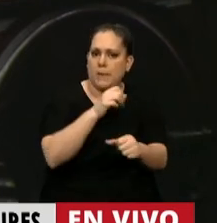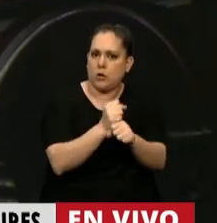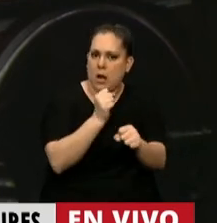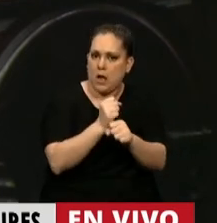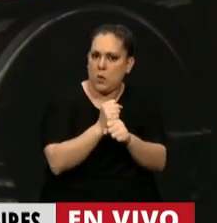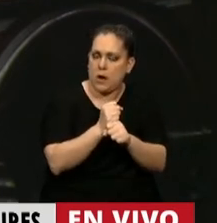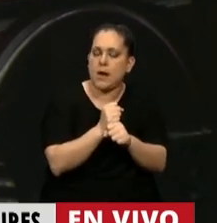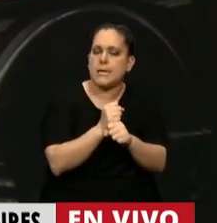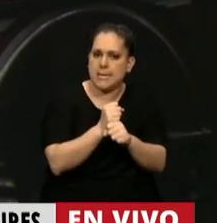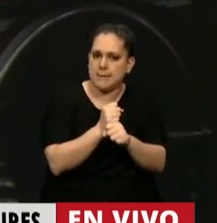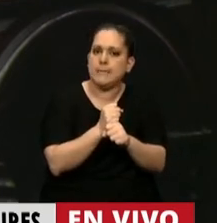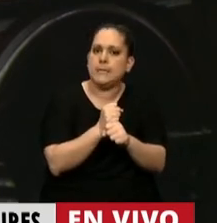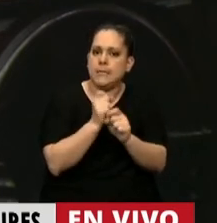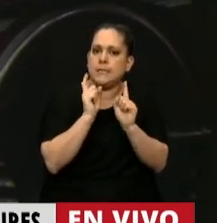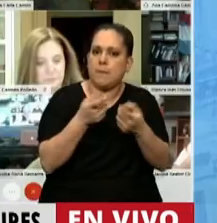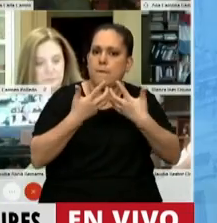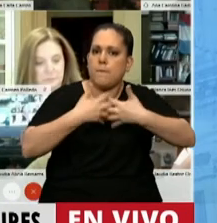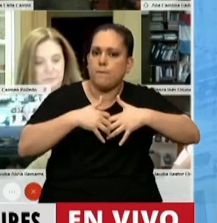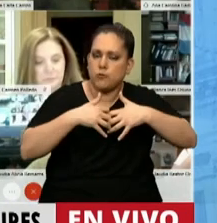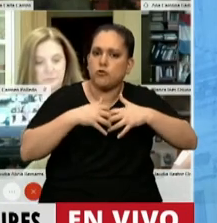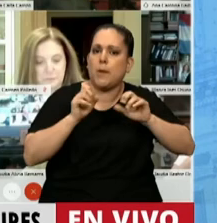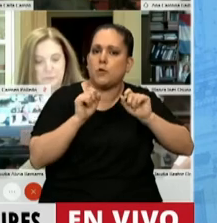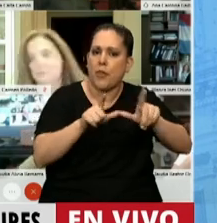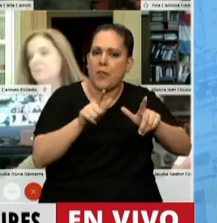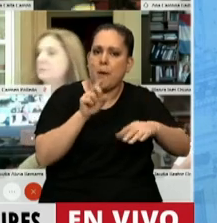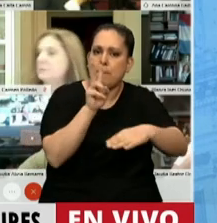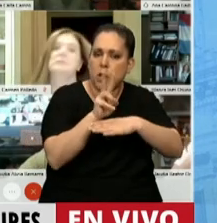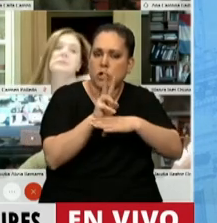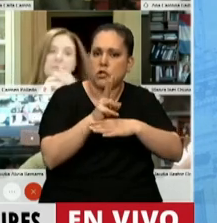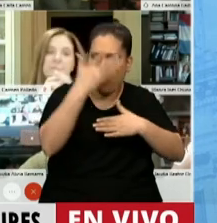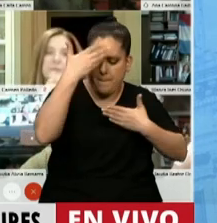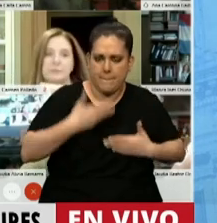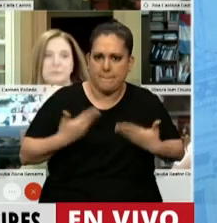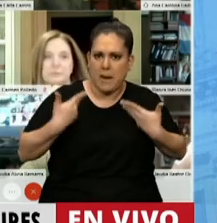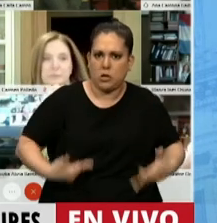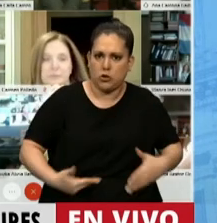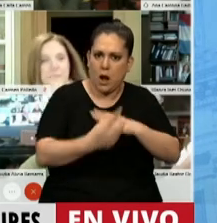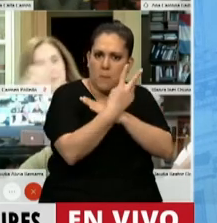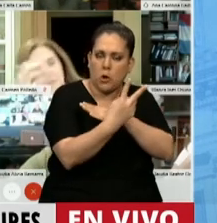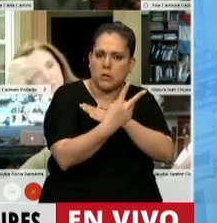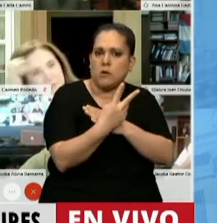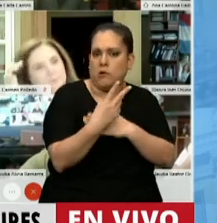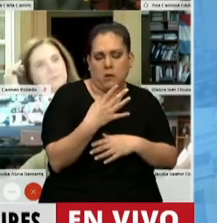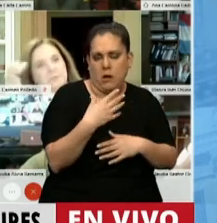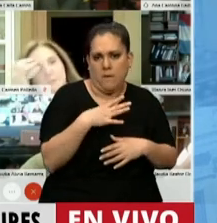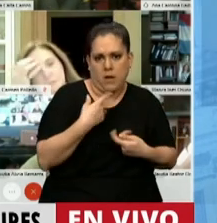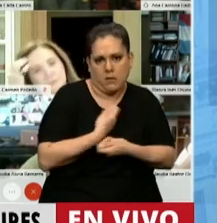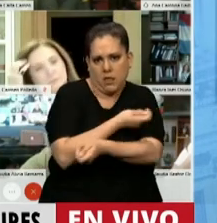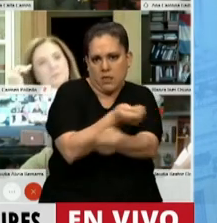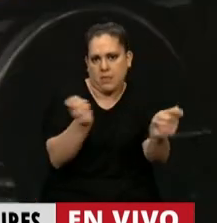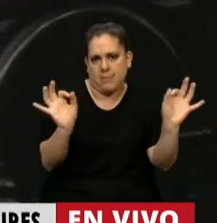todos los mecanismos y todos los elementos de protección personal que no están llegando a todos los